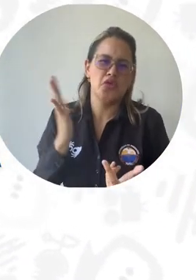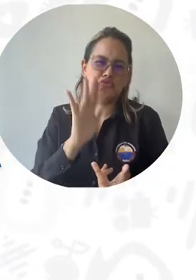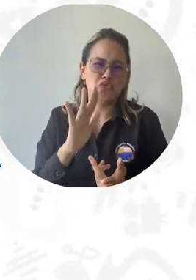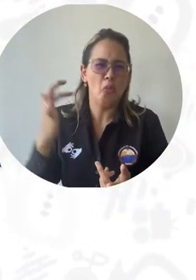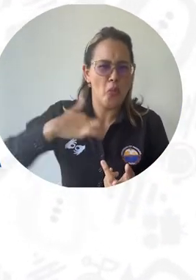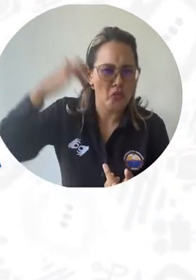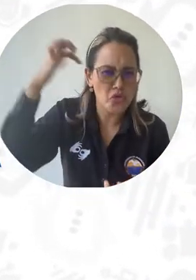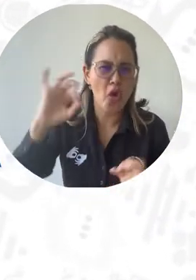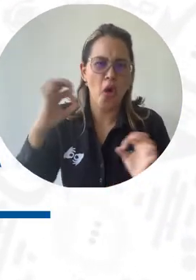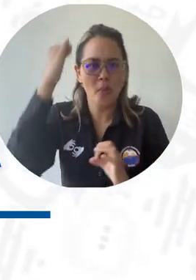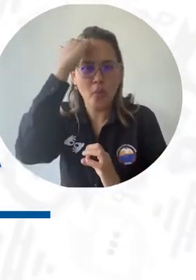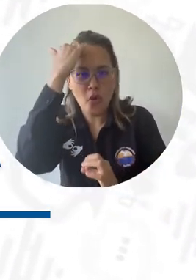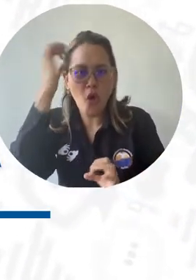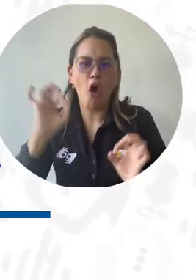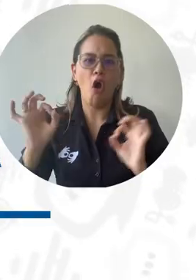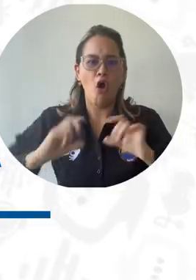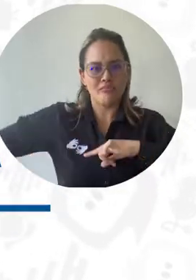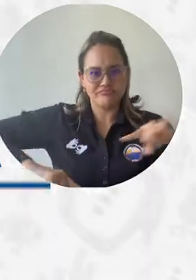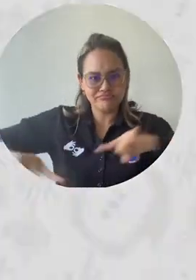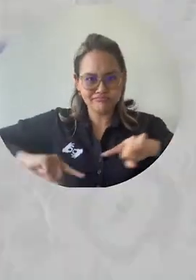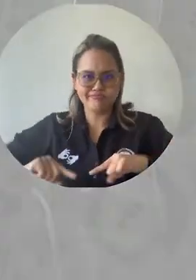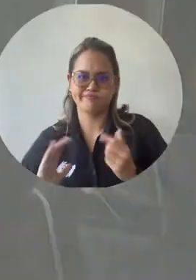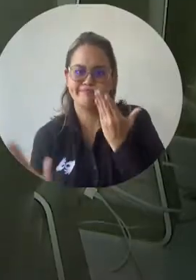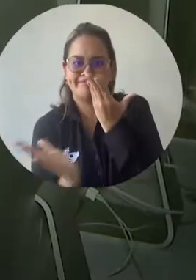docente, académica y administrativa.